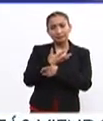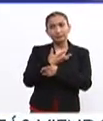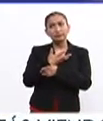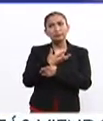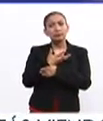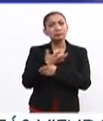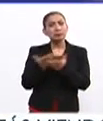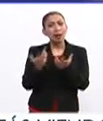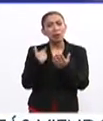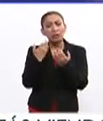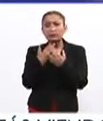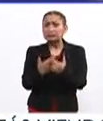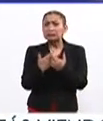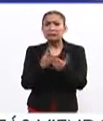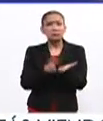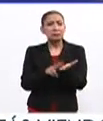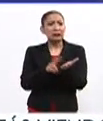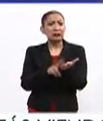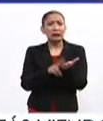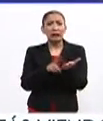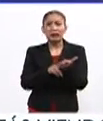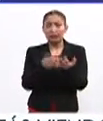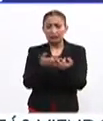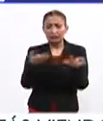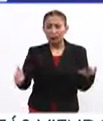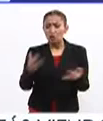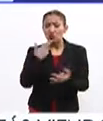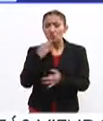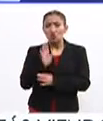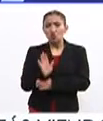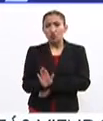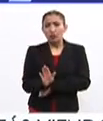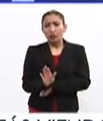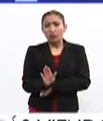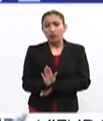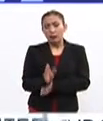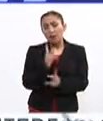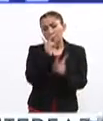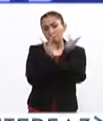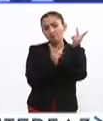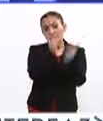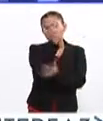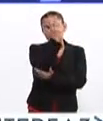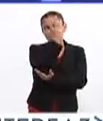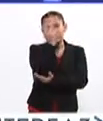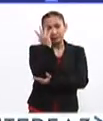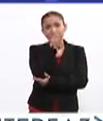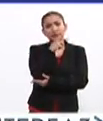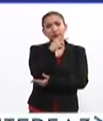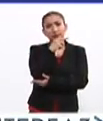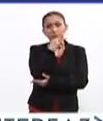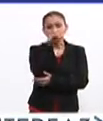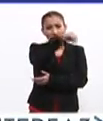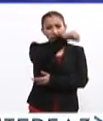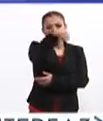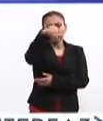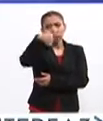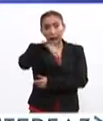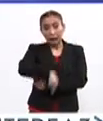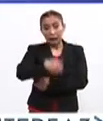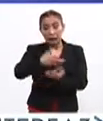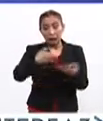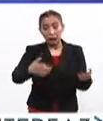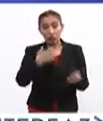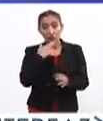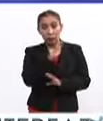tesoro que es nuestro suelo de conservación. Bueno, plantaciones de árboles de Navidad se están estableciendo en este